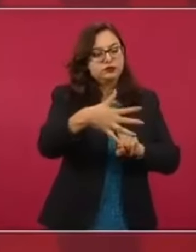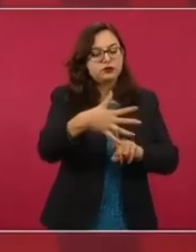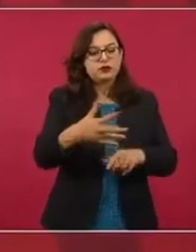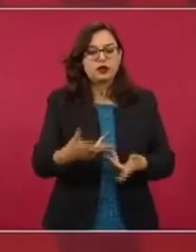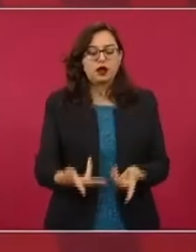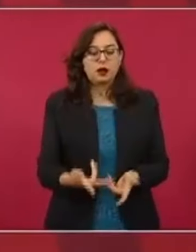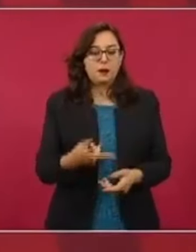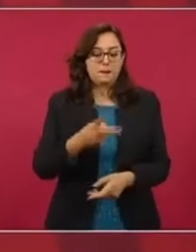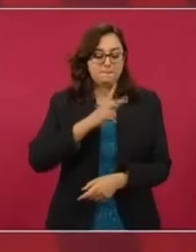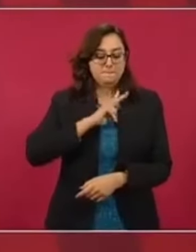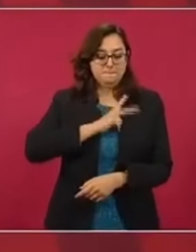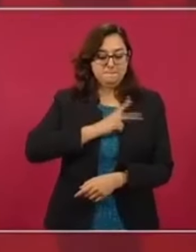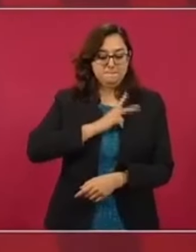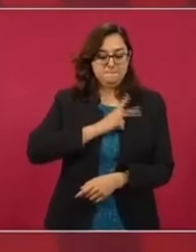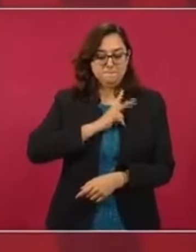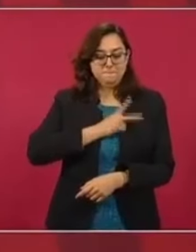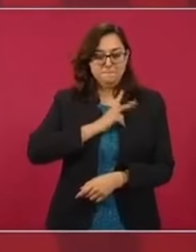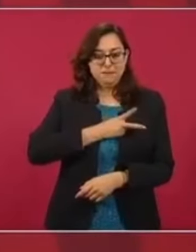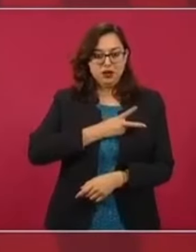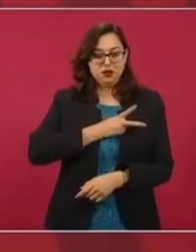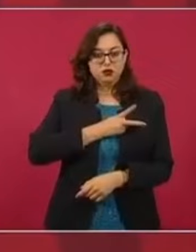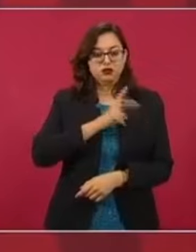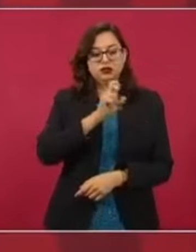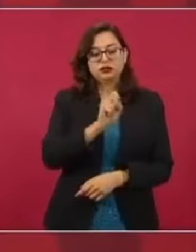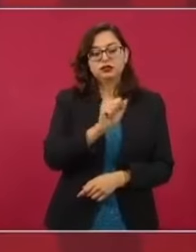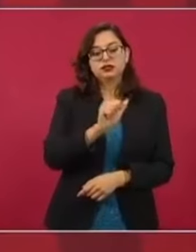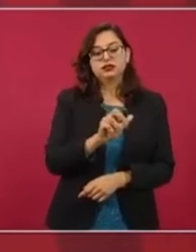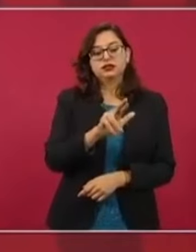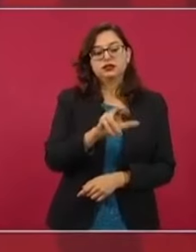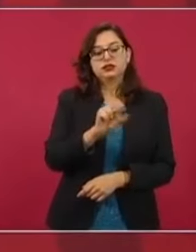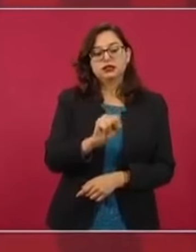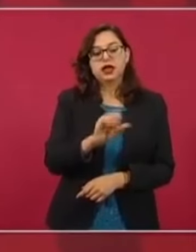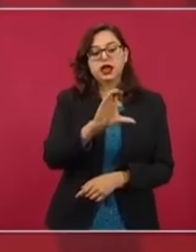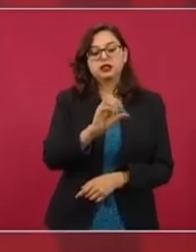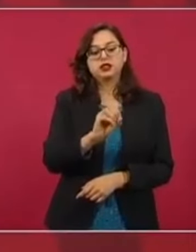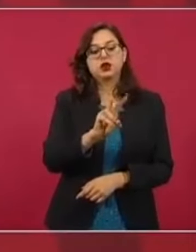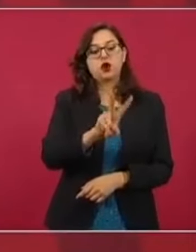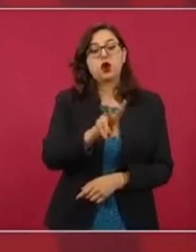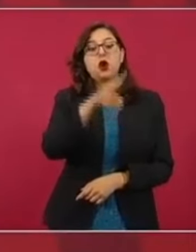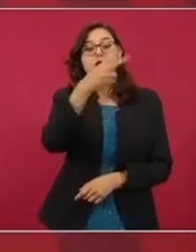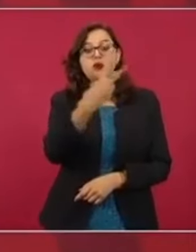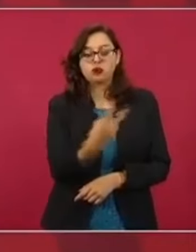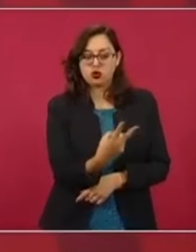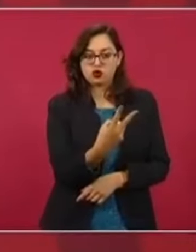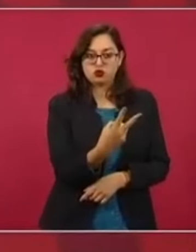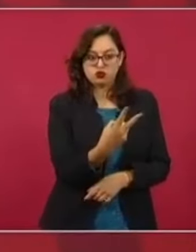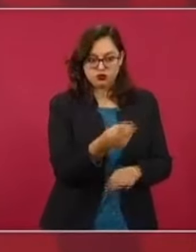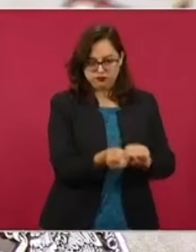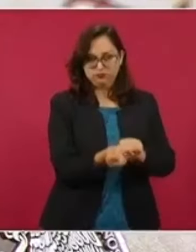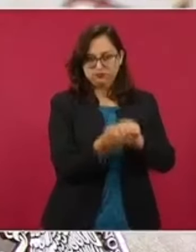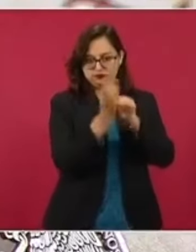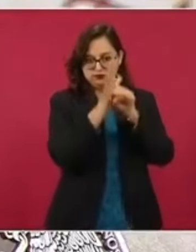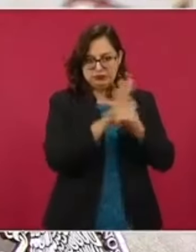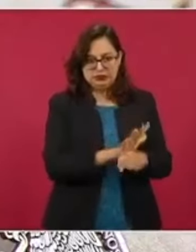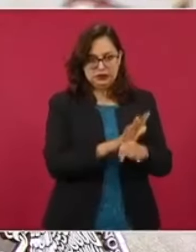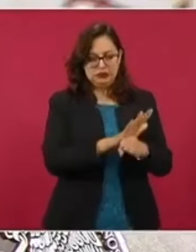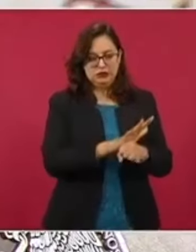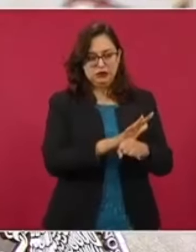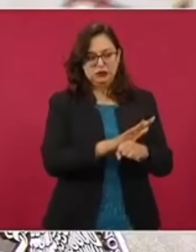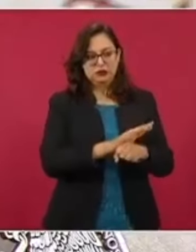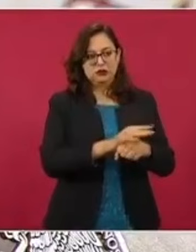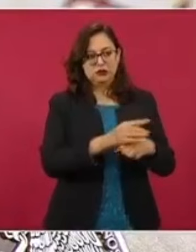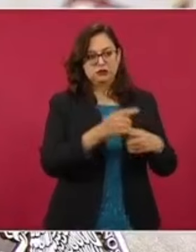no es sólo el coronavirus, el SARS-CoV-2, nos lleva precisamente a esa